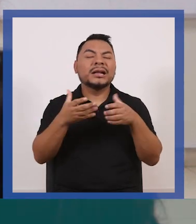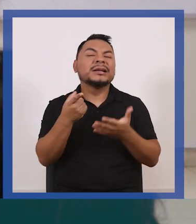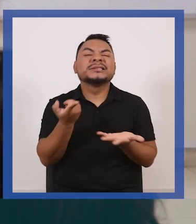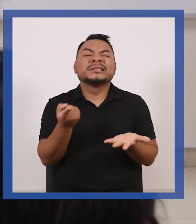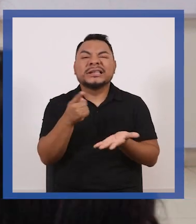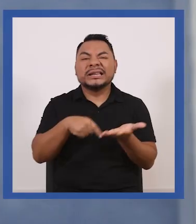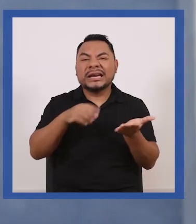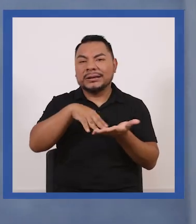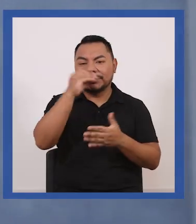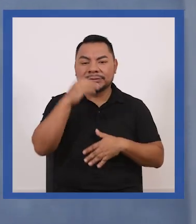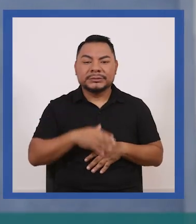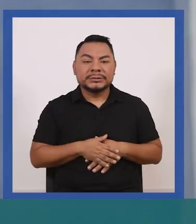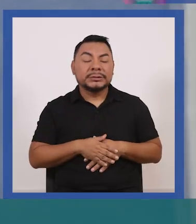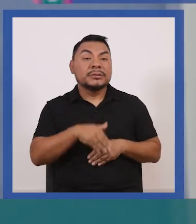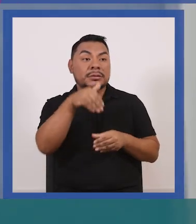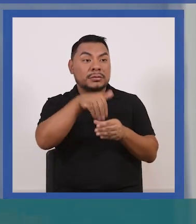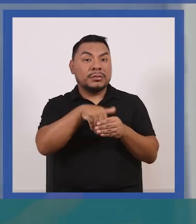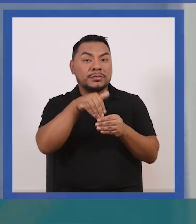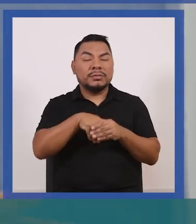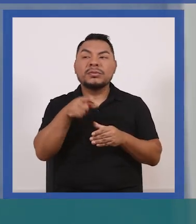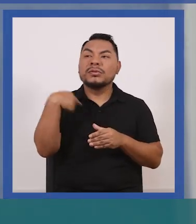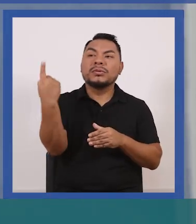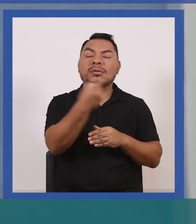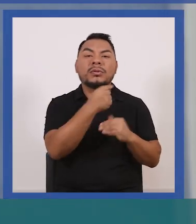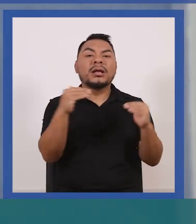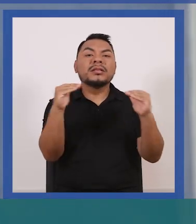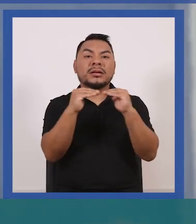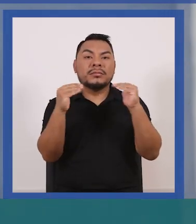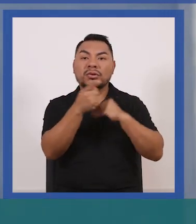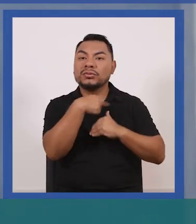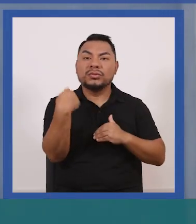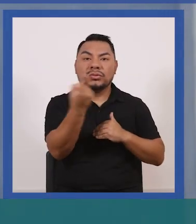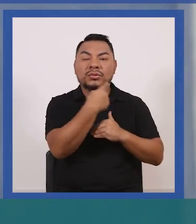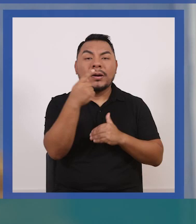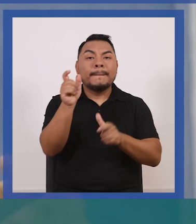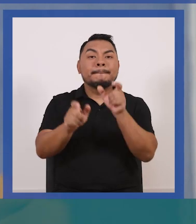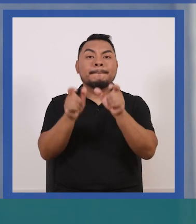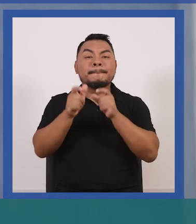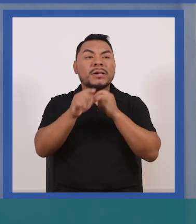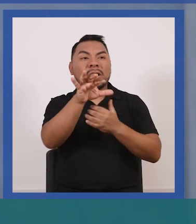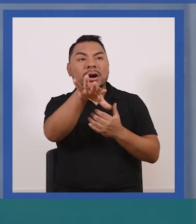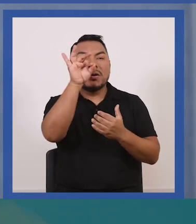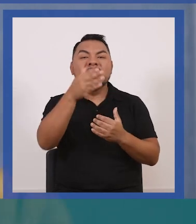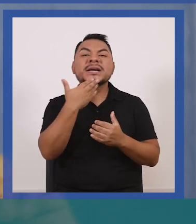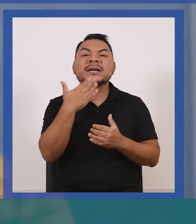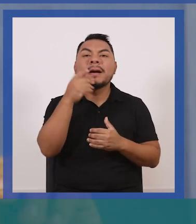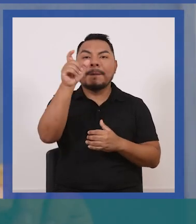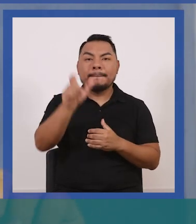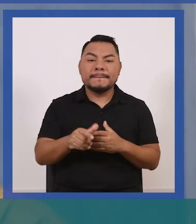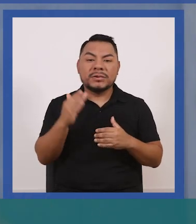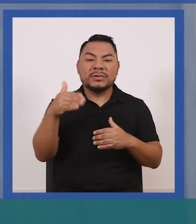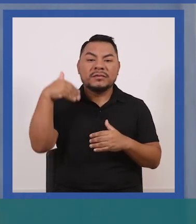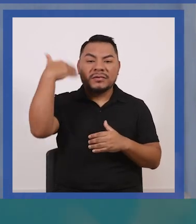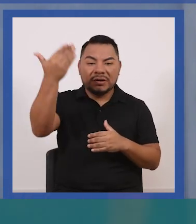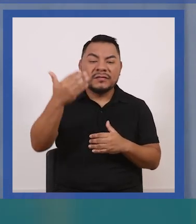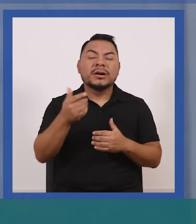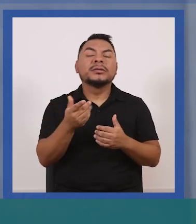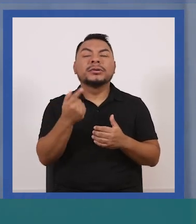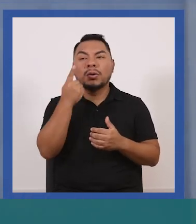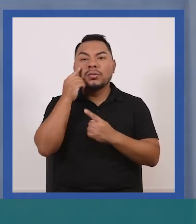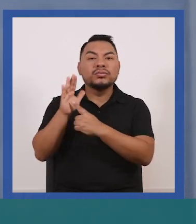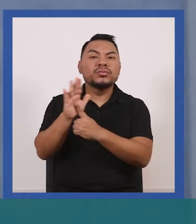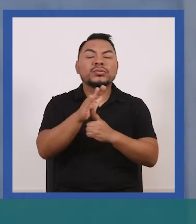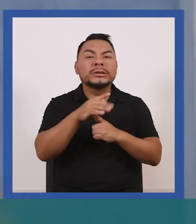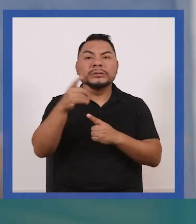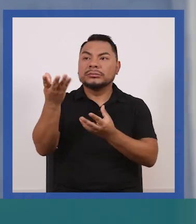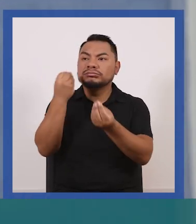clase? El voto es una actividad democrática en la cual las personas estamos escogiendo a quiénes serán las personas que serán la voz que